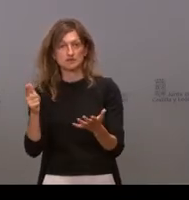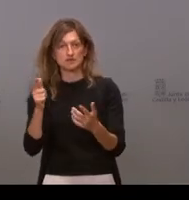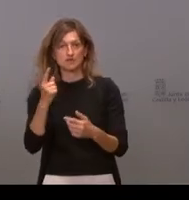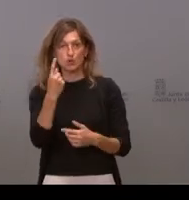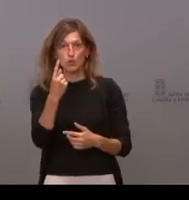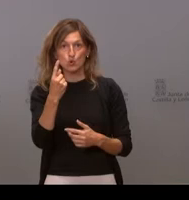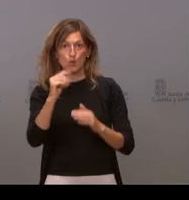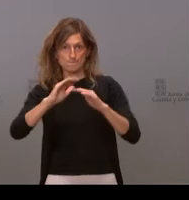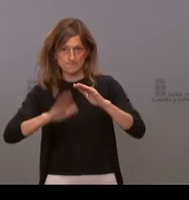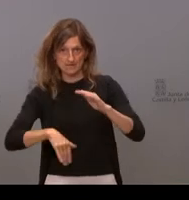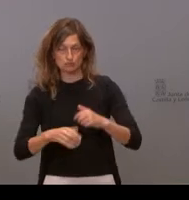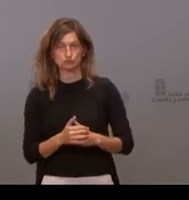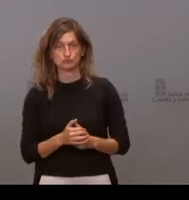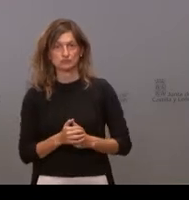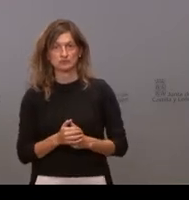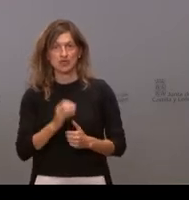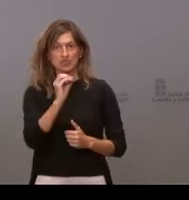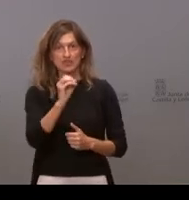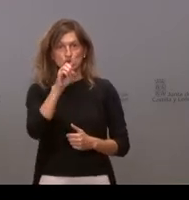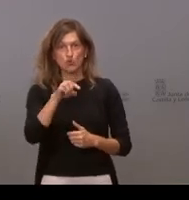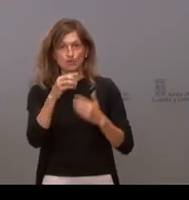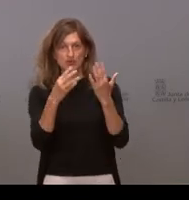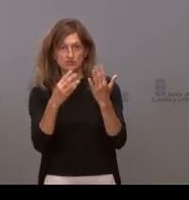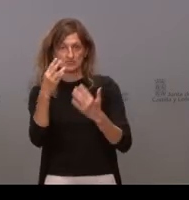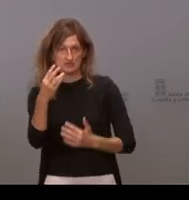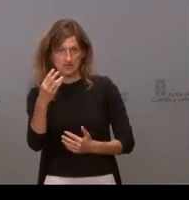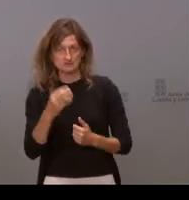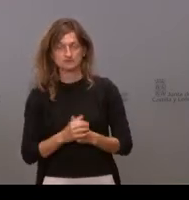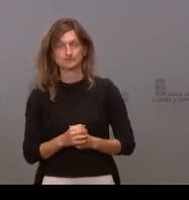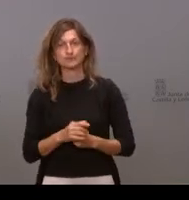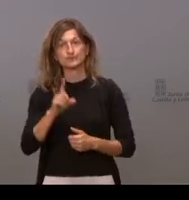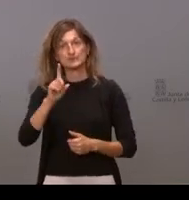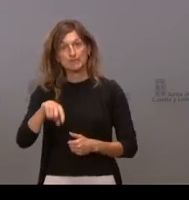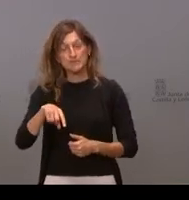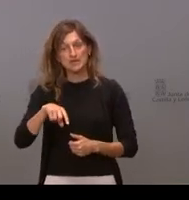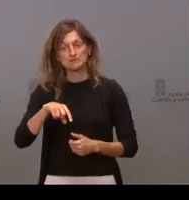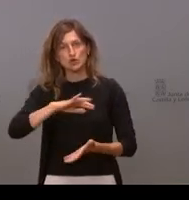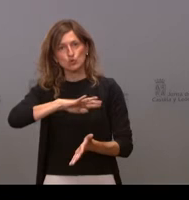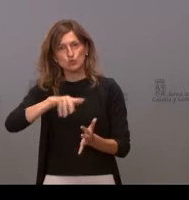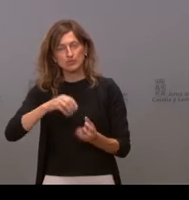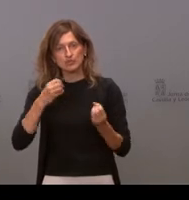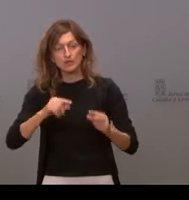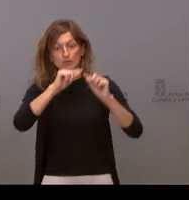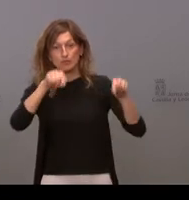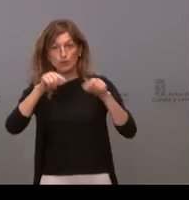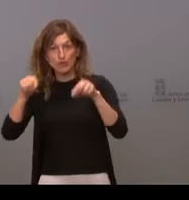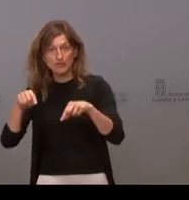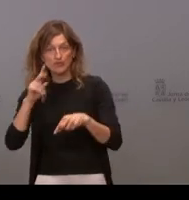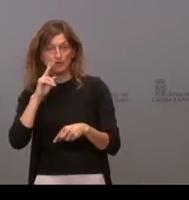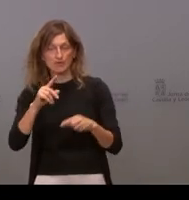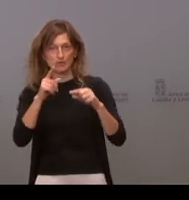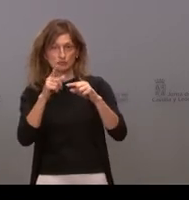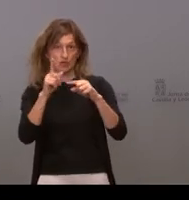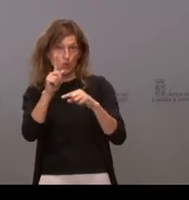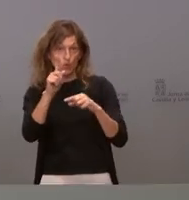1. Estamos en un índice de 1. reproducción de 0,83 y quizá también la mejor noticia en todas nuestras provincias estamos por debajo